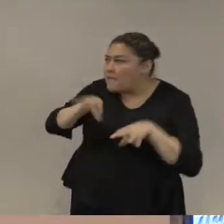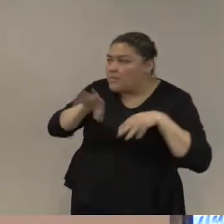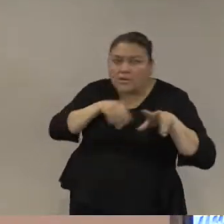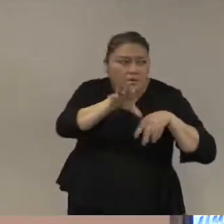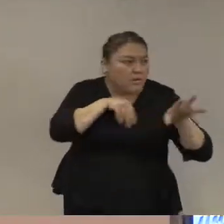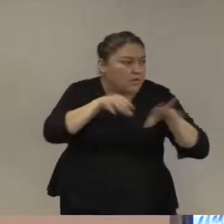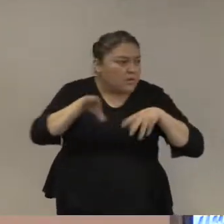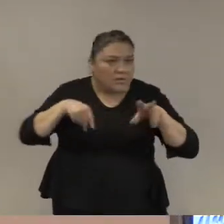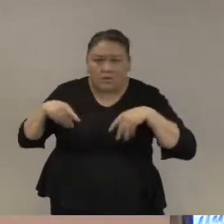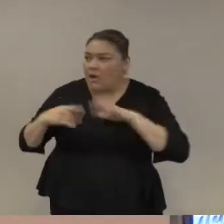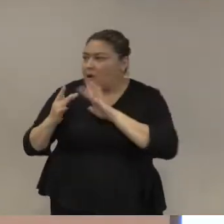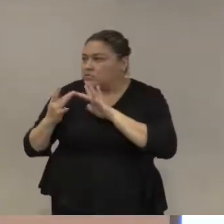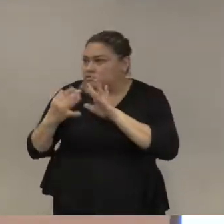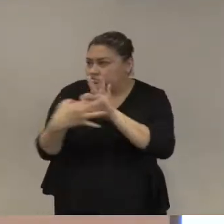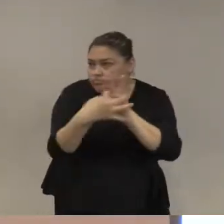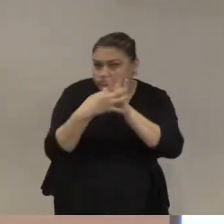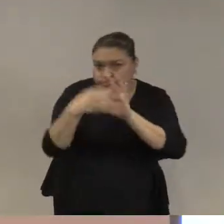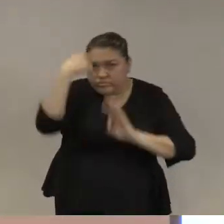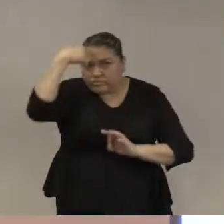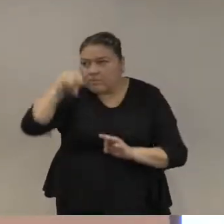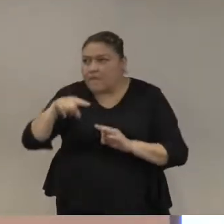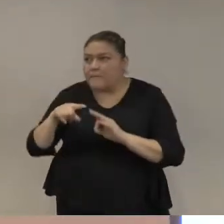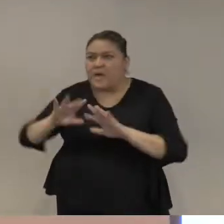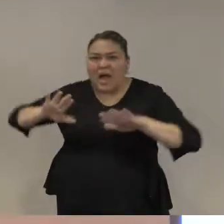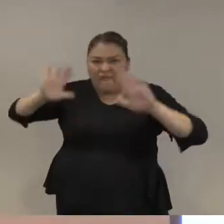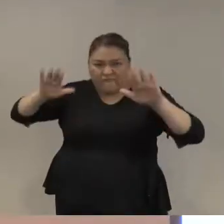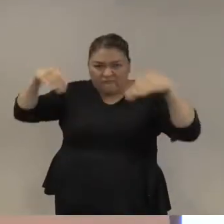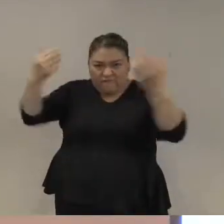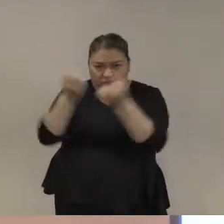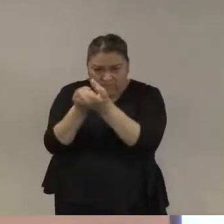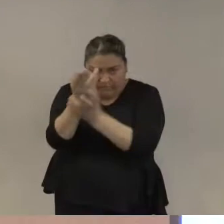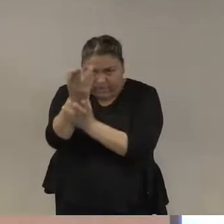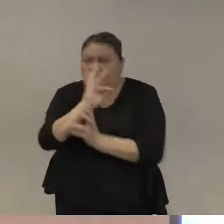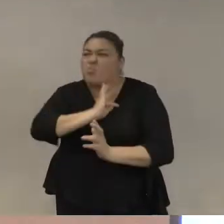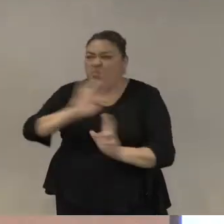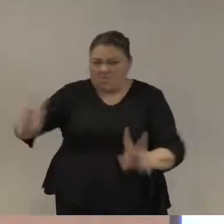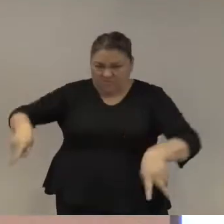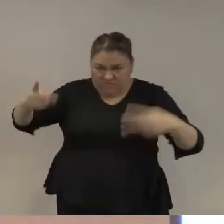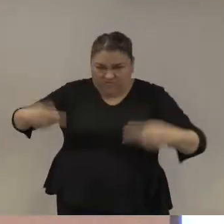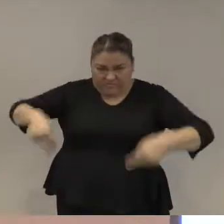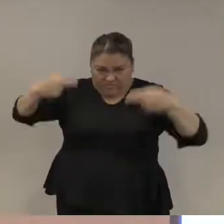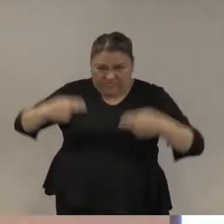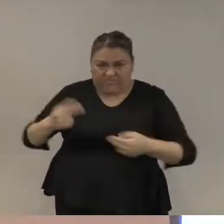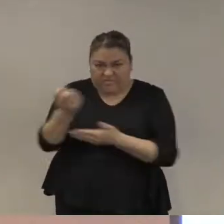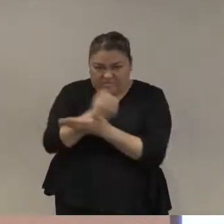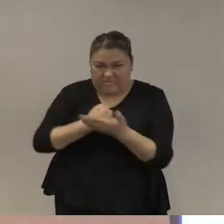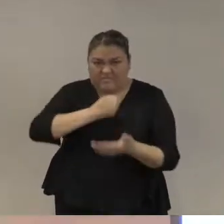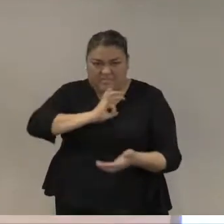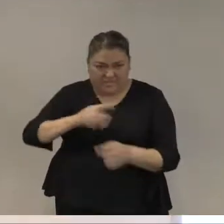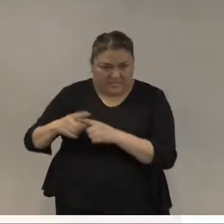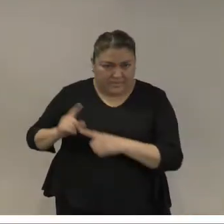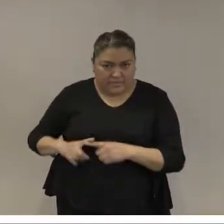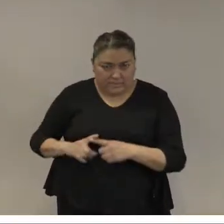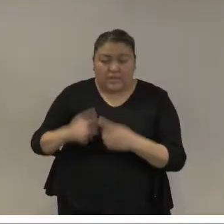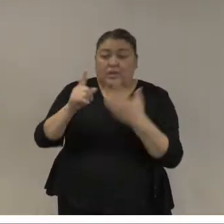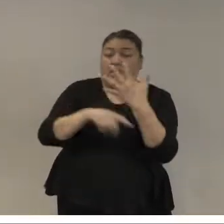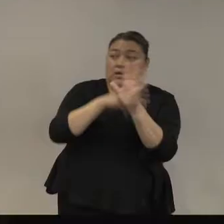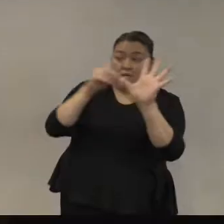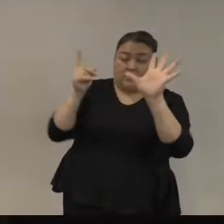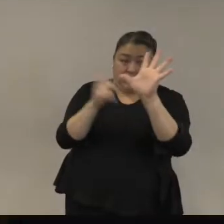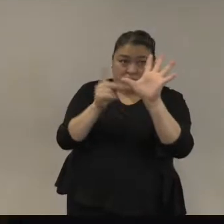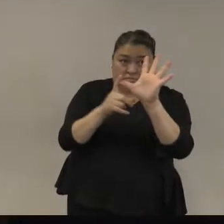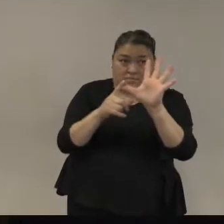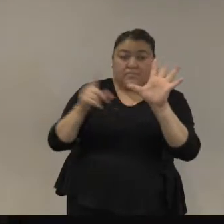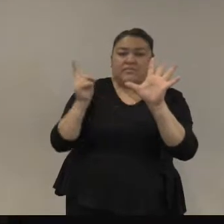organizado quinto pilar que se necesita considerar son las relaciones comunitarias que tienen